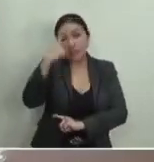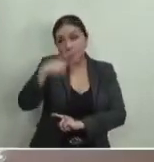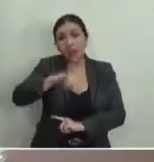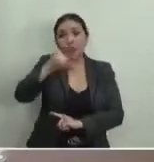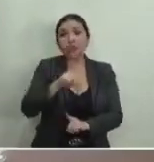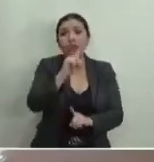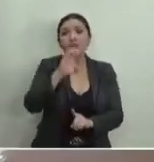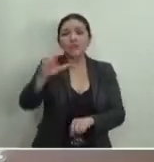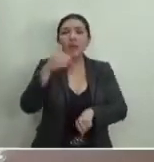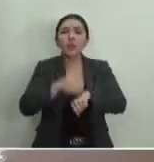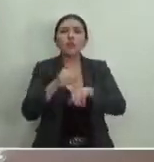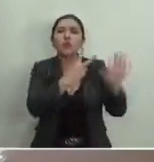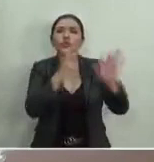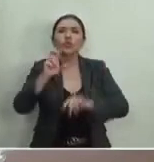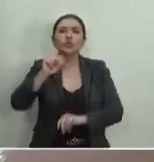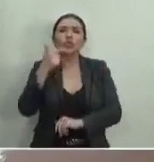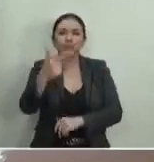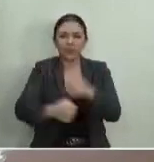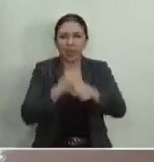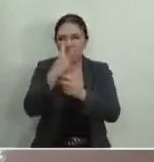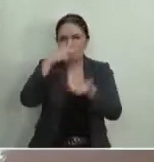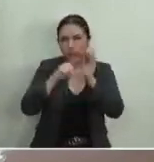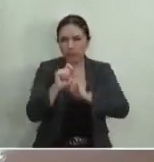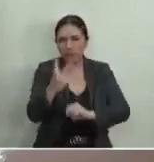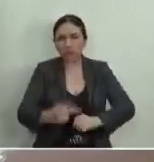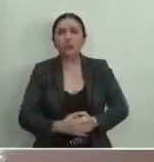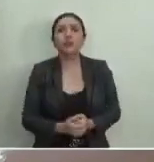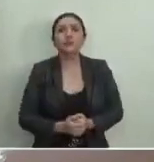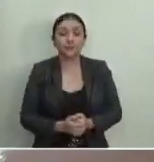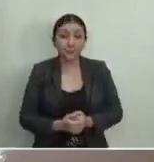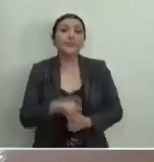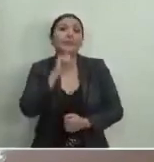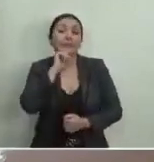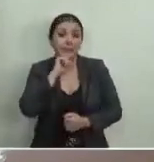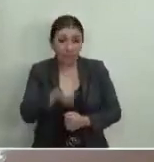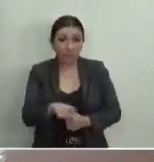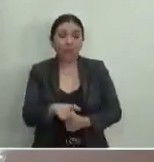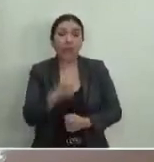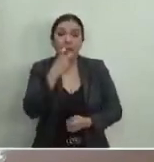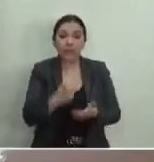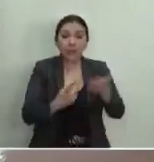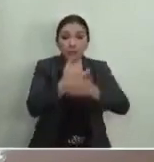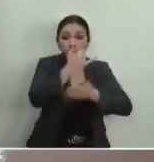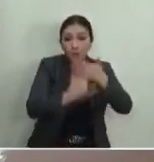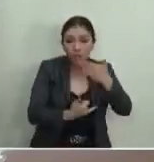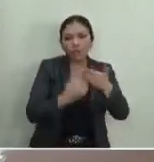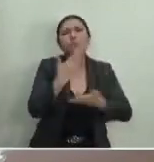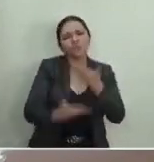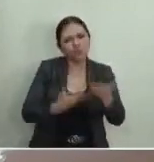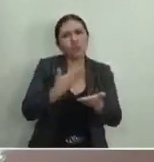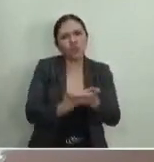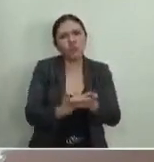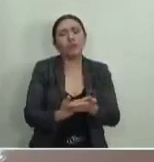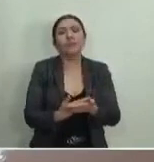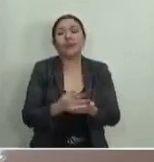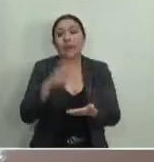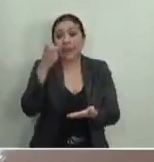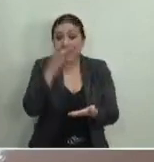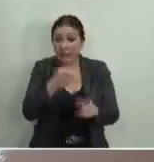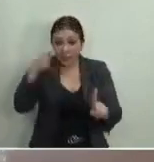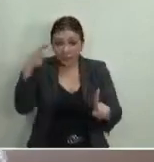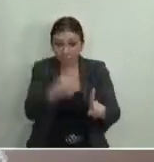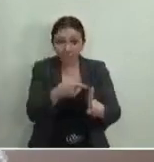ciudadanía 287 de 2022. Además, el proyecto de cuenta propone que, en el caso concreto,